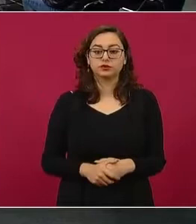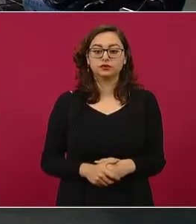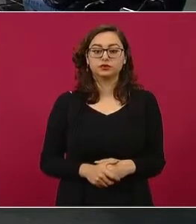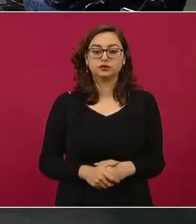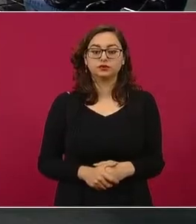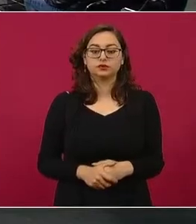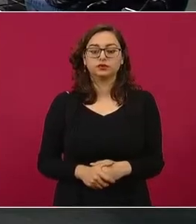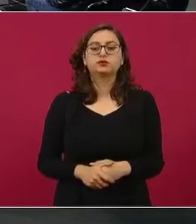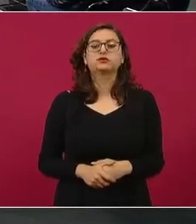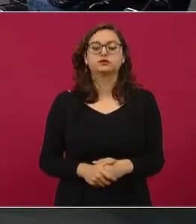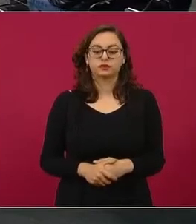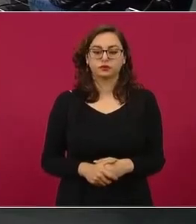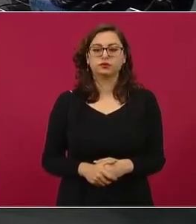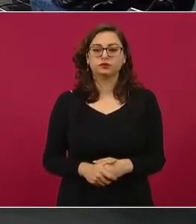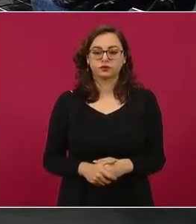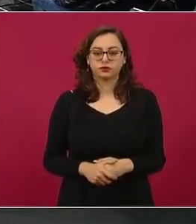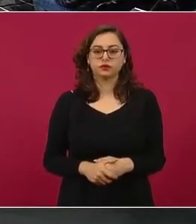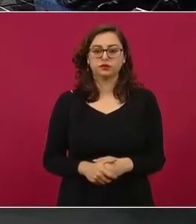Correcto.